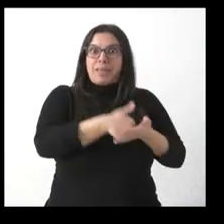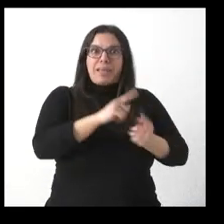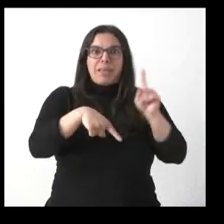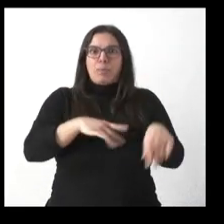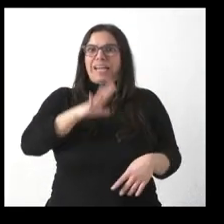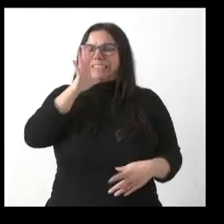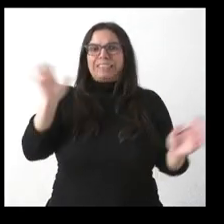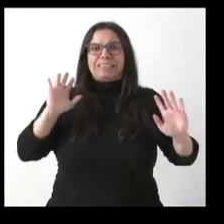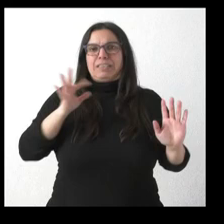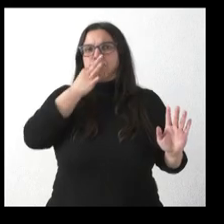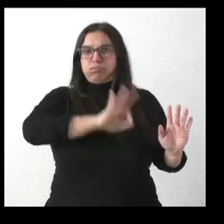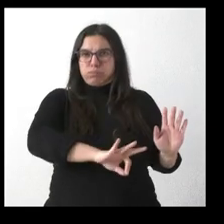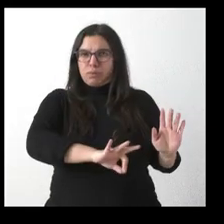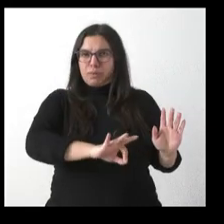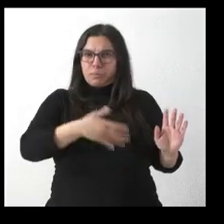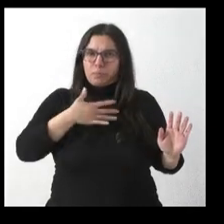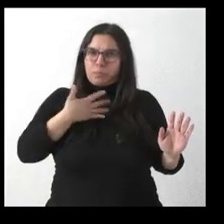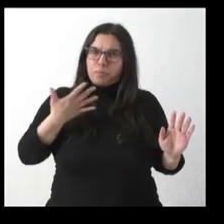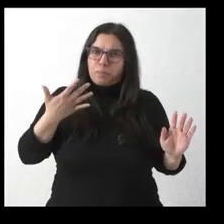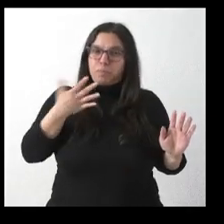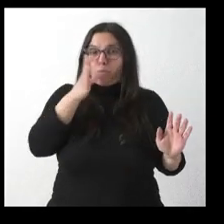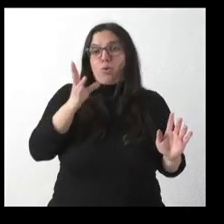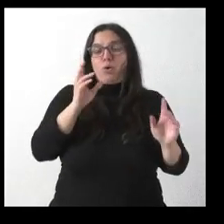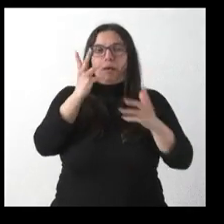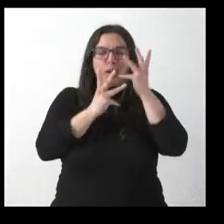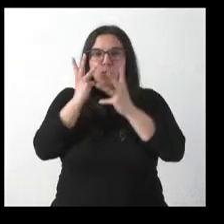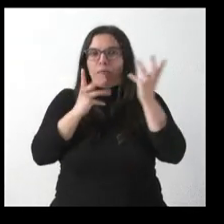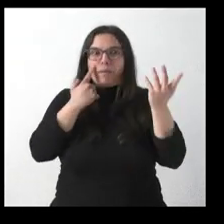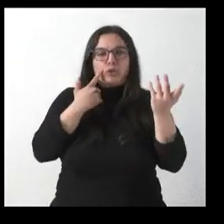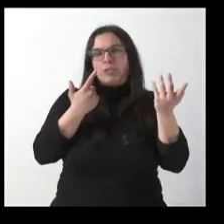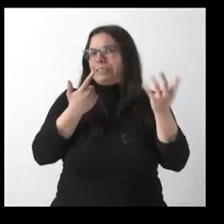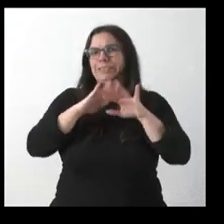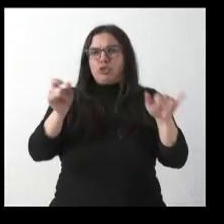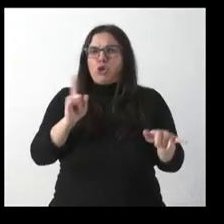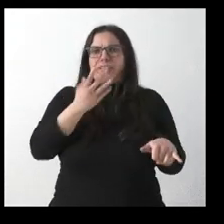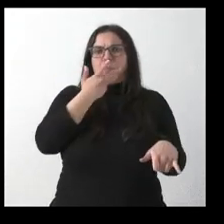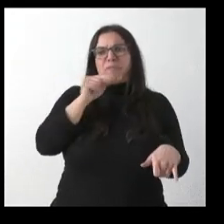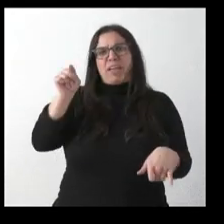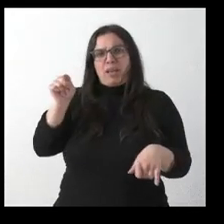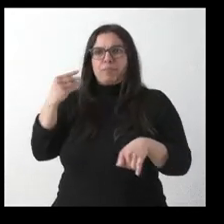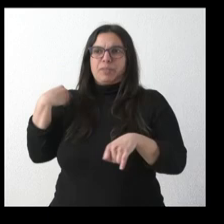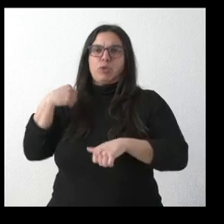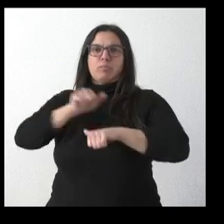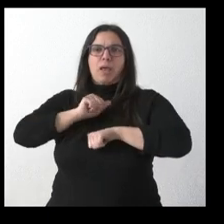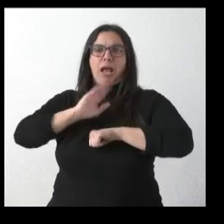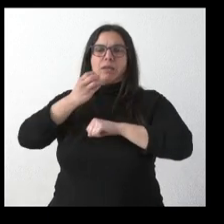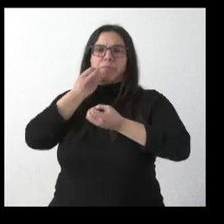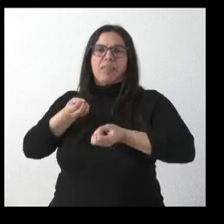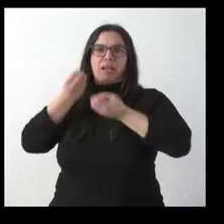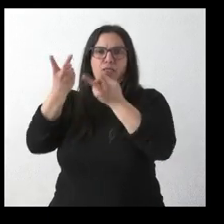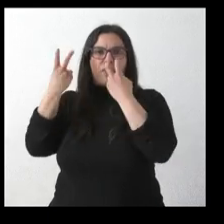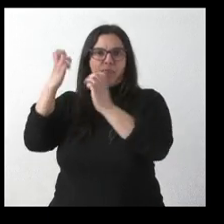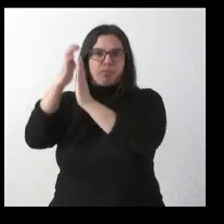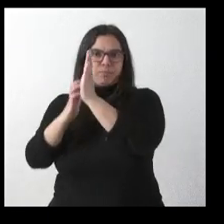bono y finalmente haya visto, echando números, que no les sale a cuenta y que les sale mejor esperar a acceder a